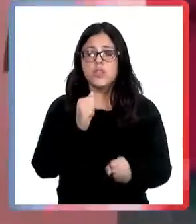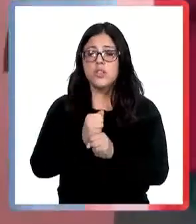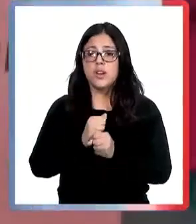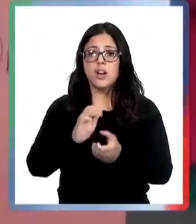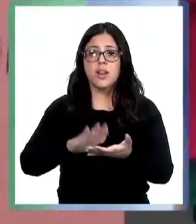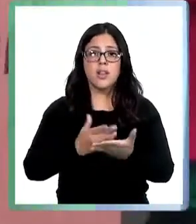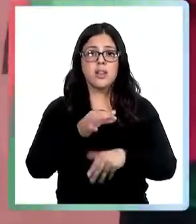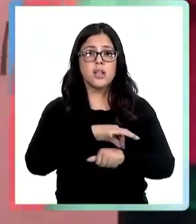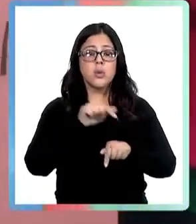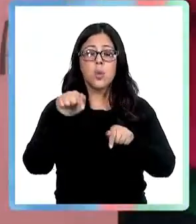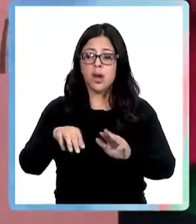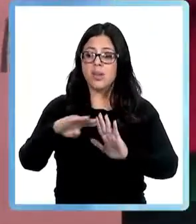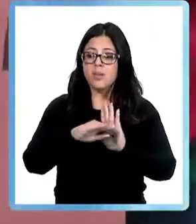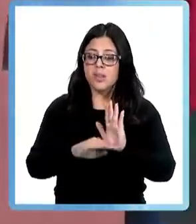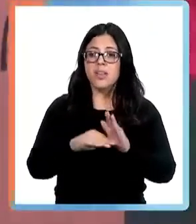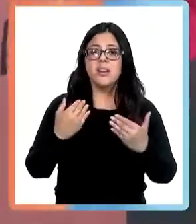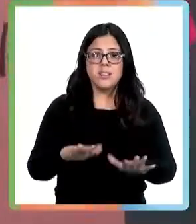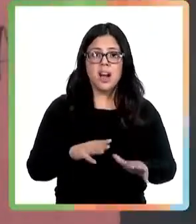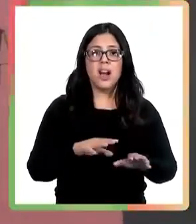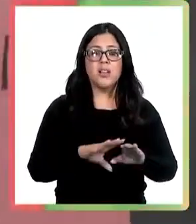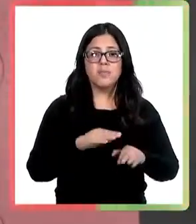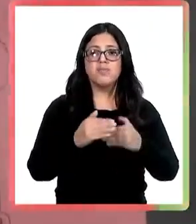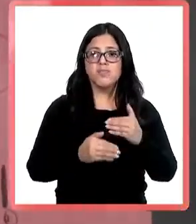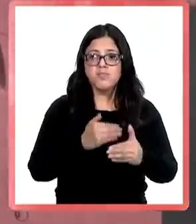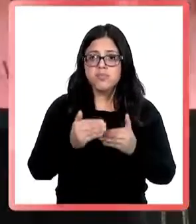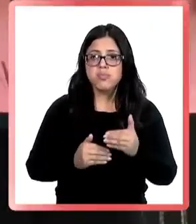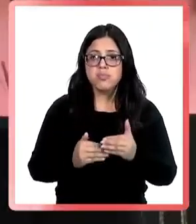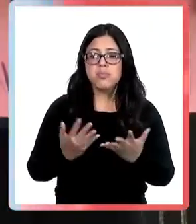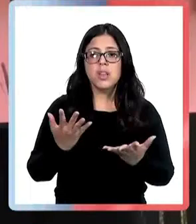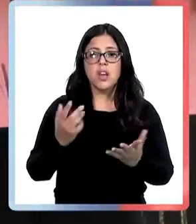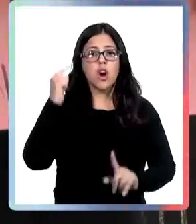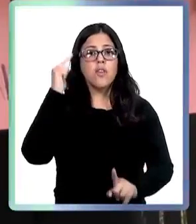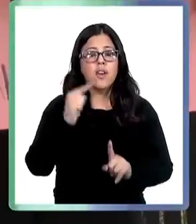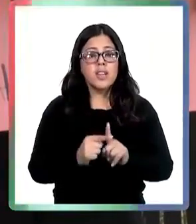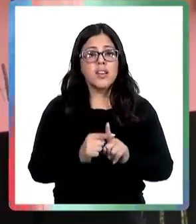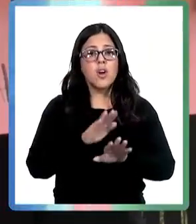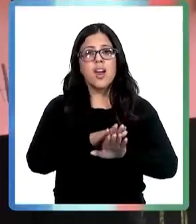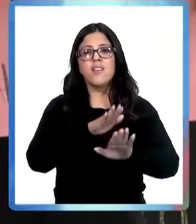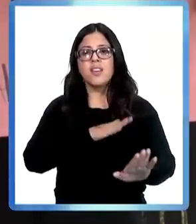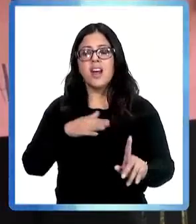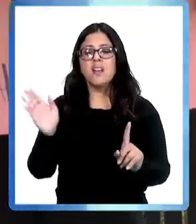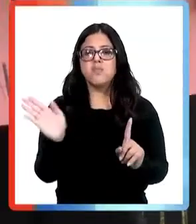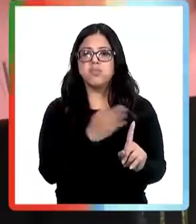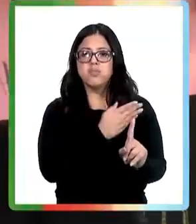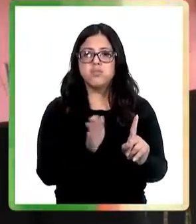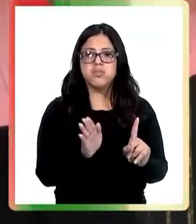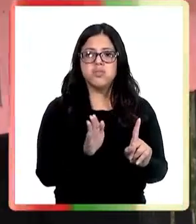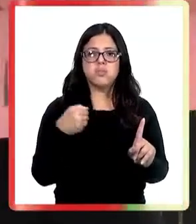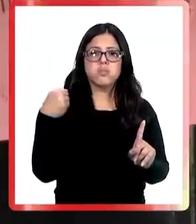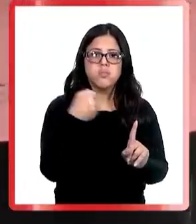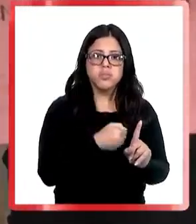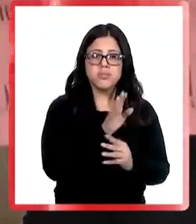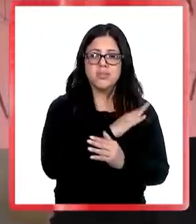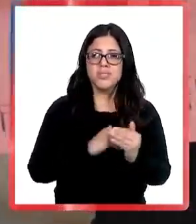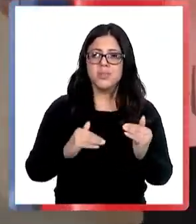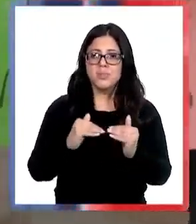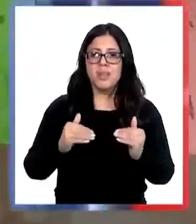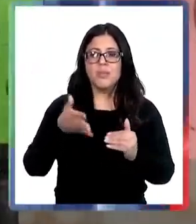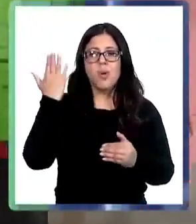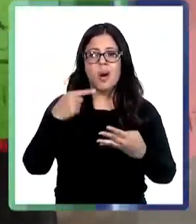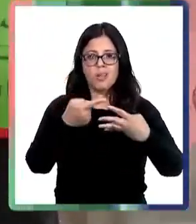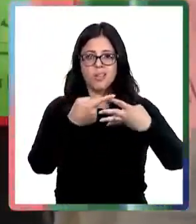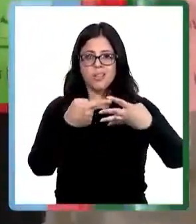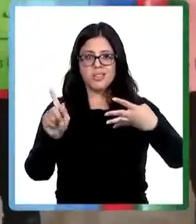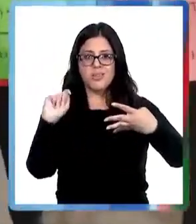personas. Las medidas ya fueron implementadas buscando evitar nuevos hechos de maltrato y agresiones físicas como los vividos a